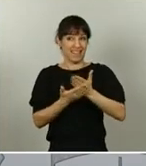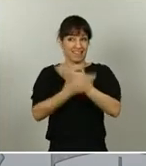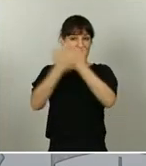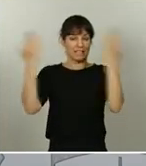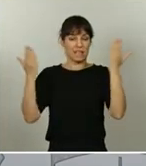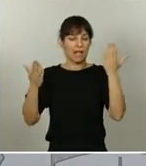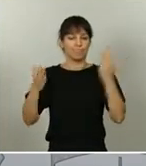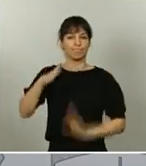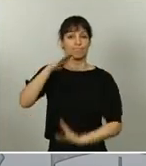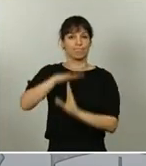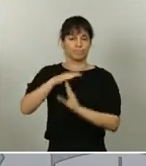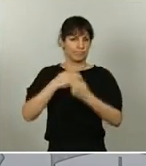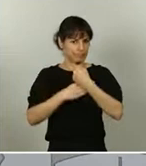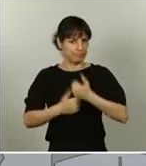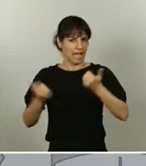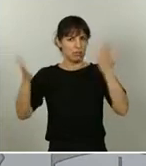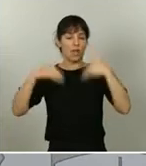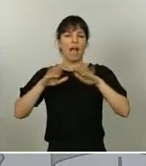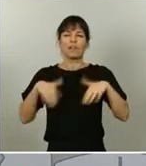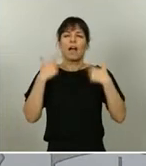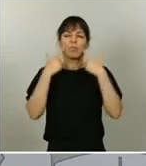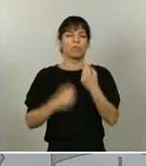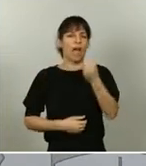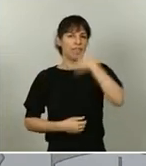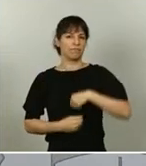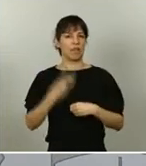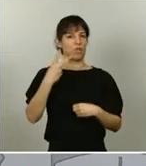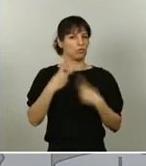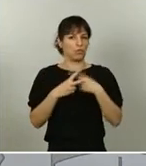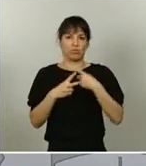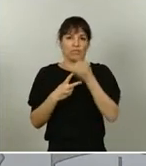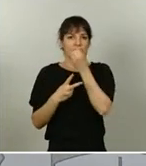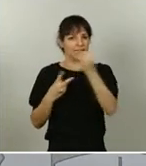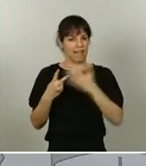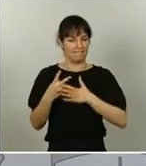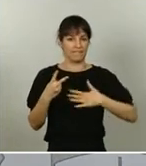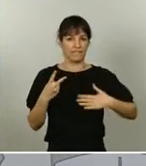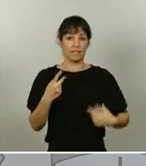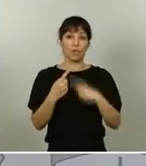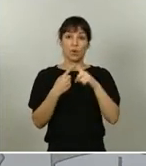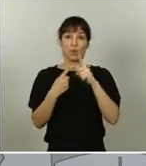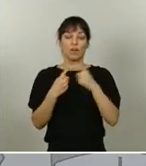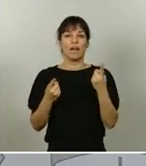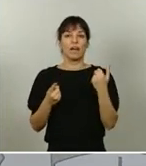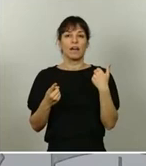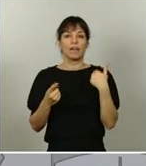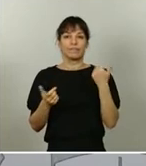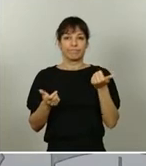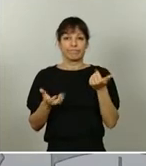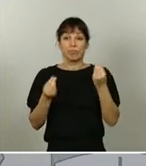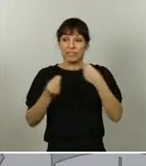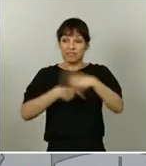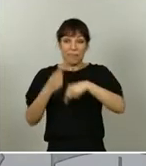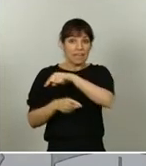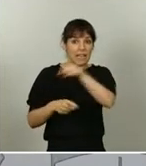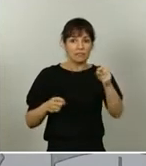gustaría compartir con todos ustedes. En primer lugar, la brecha digital. Muchas familias carecen de los dispositivos o de la conexión o